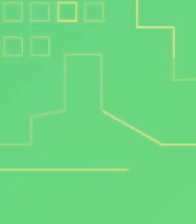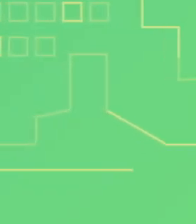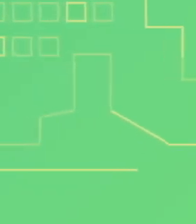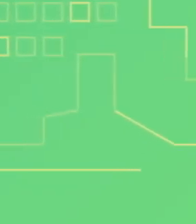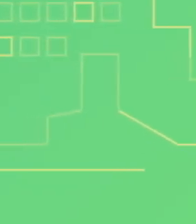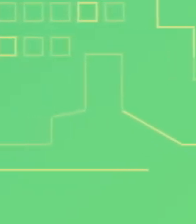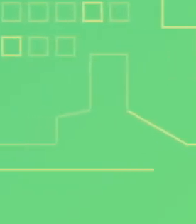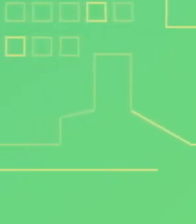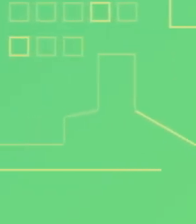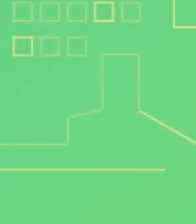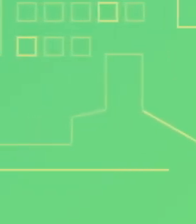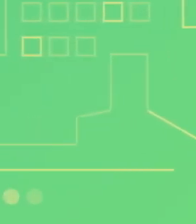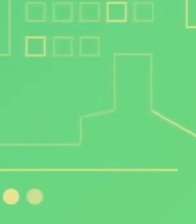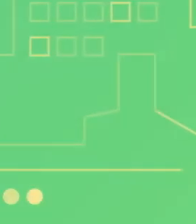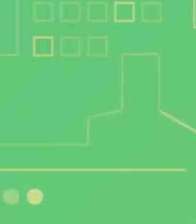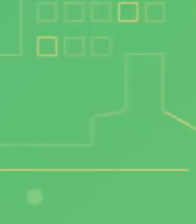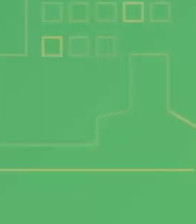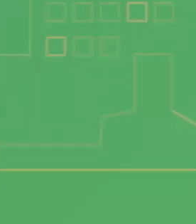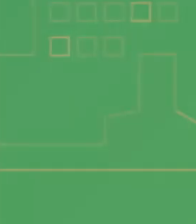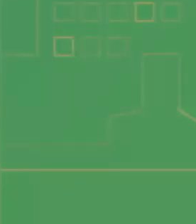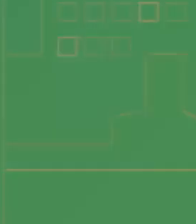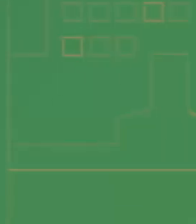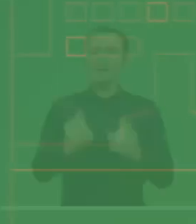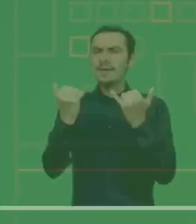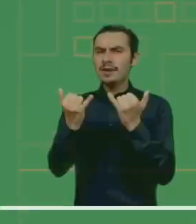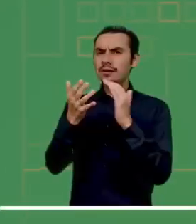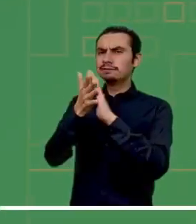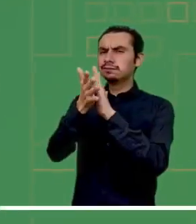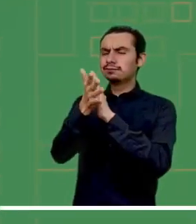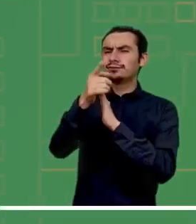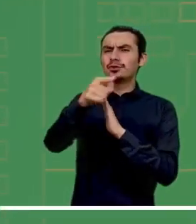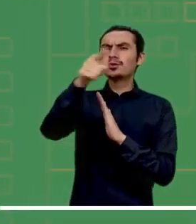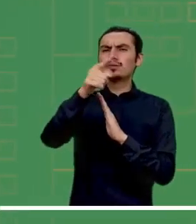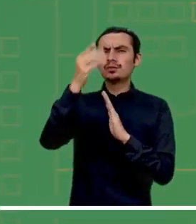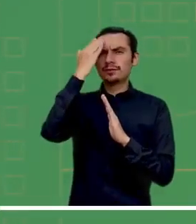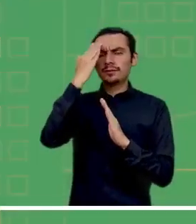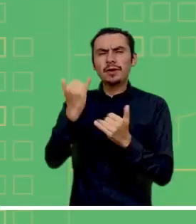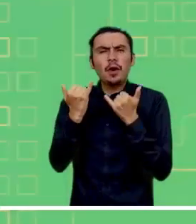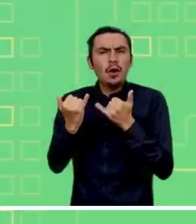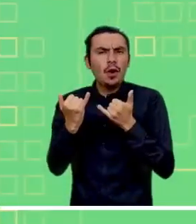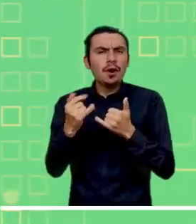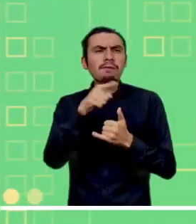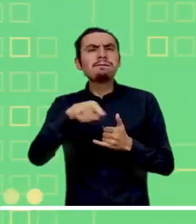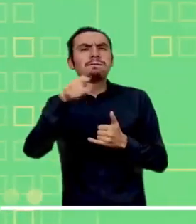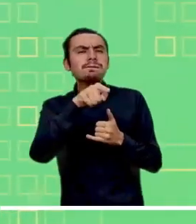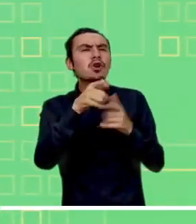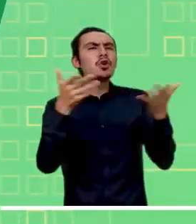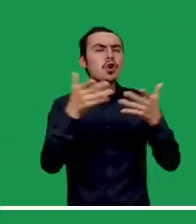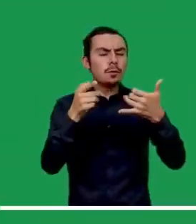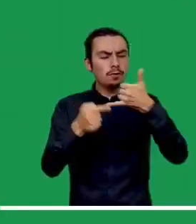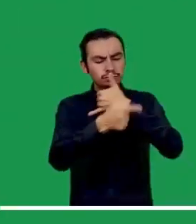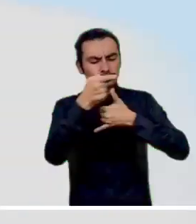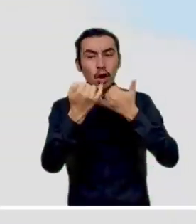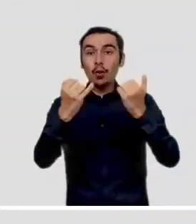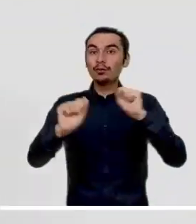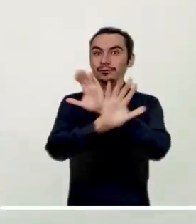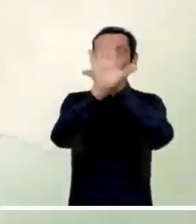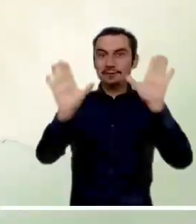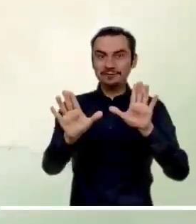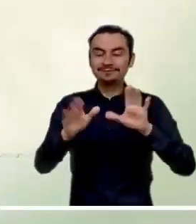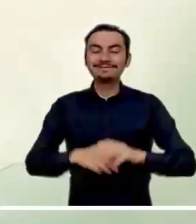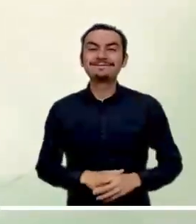A continuación, nos invitamos a conocer las condiciones meteorológicas para la mañana de hoy en todo el territorio nacional.